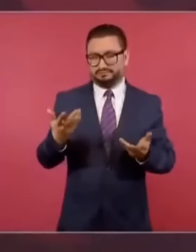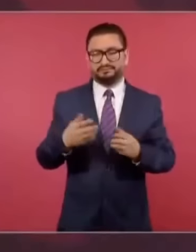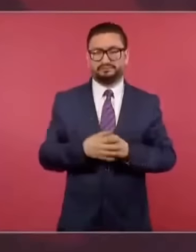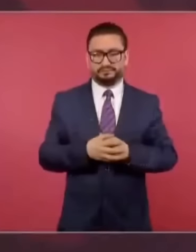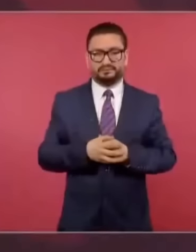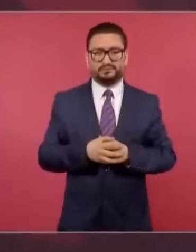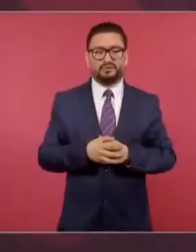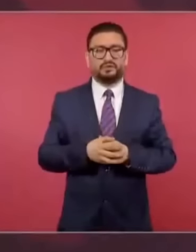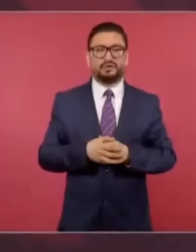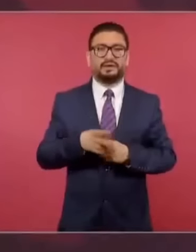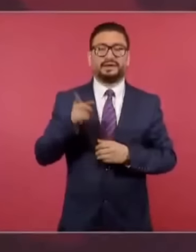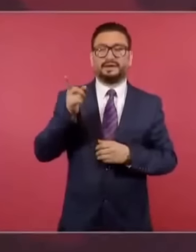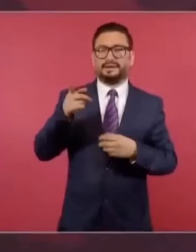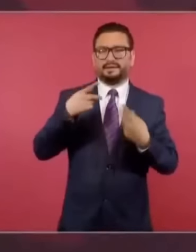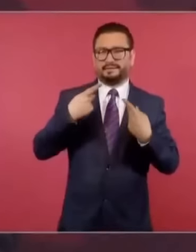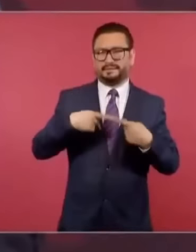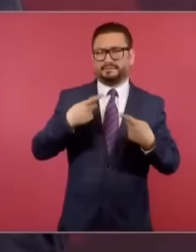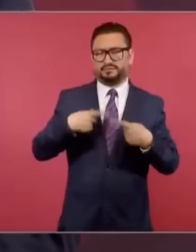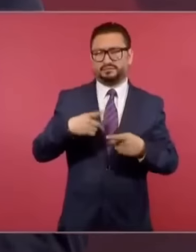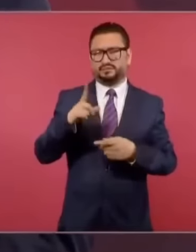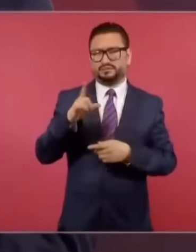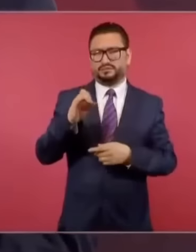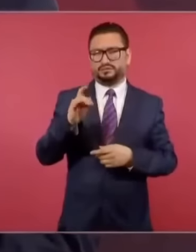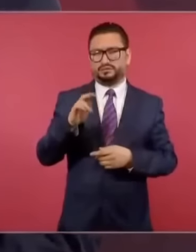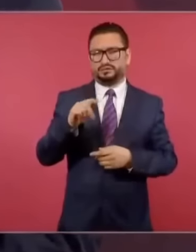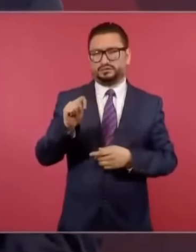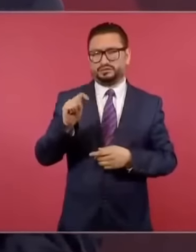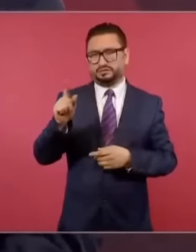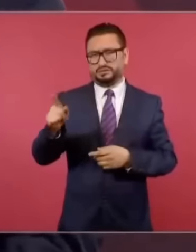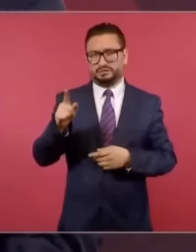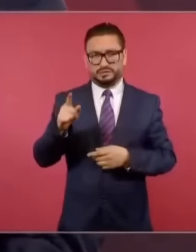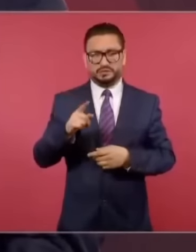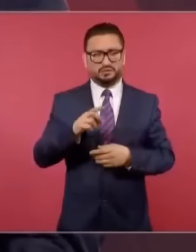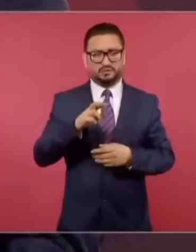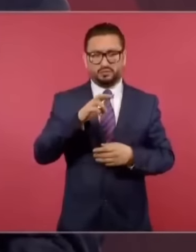un personaje muy inmoral.